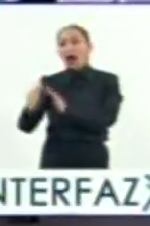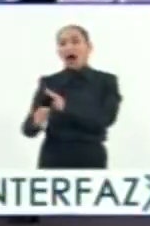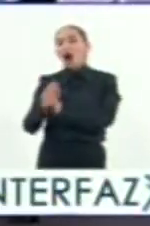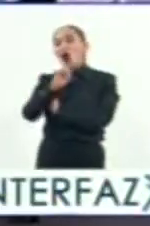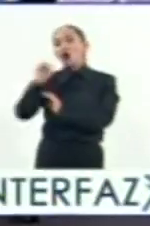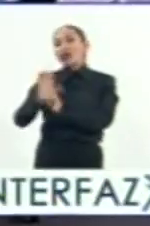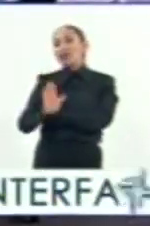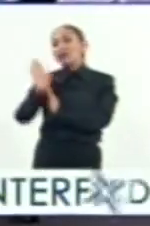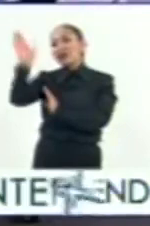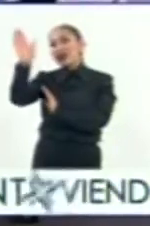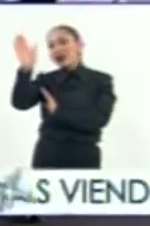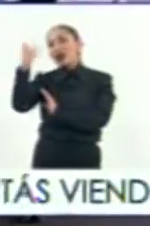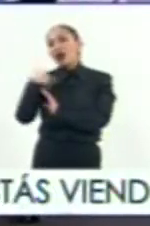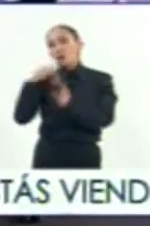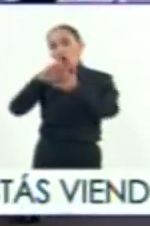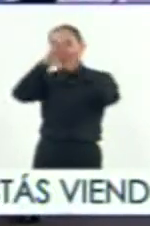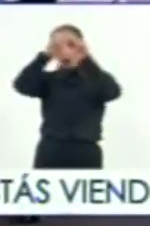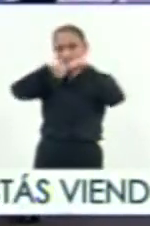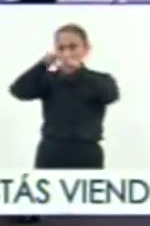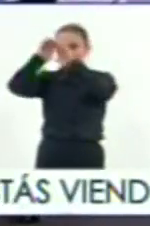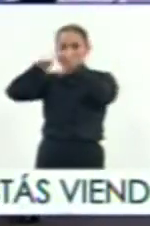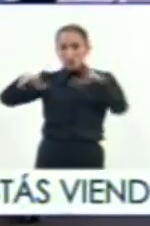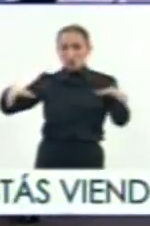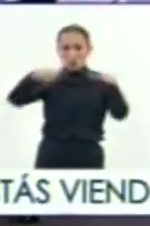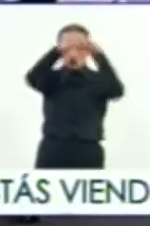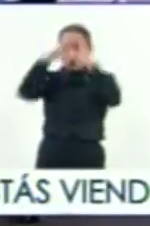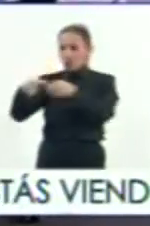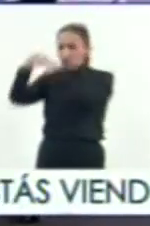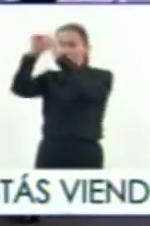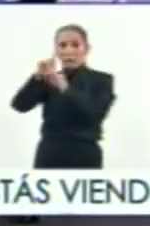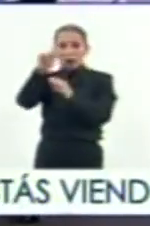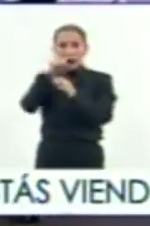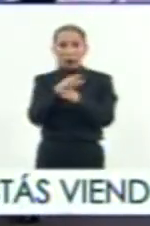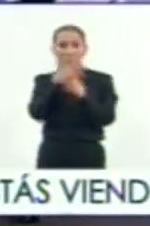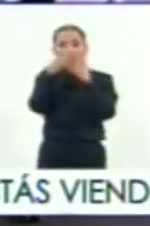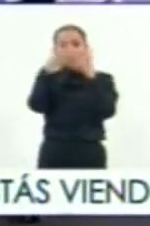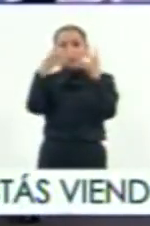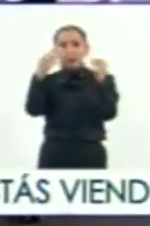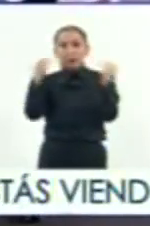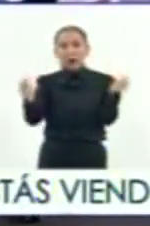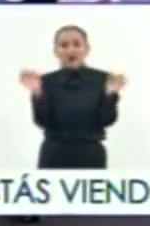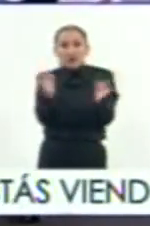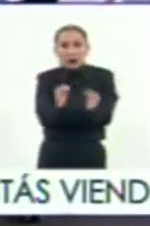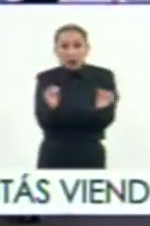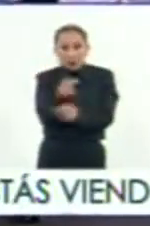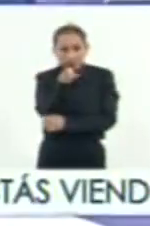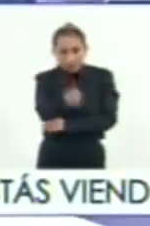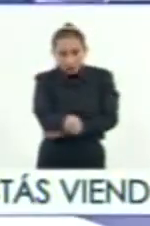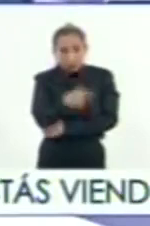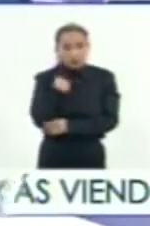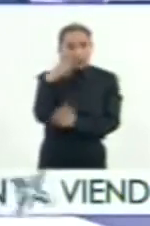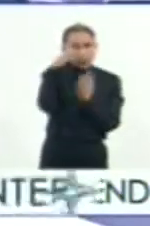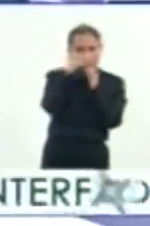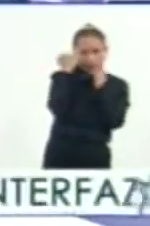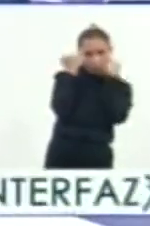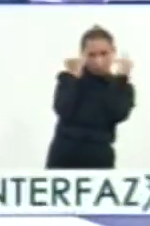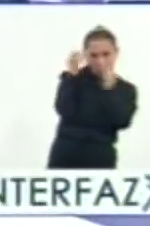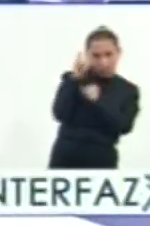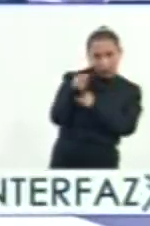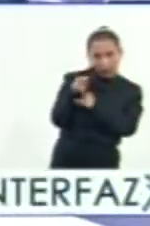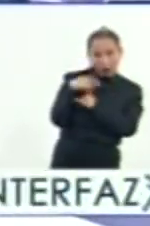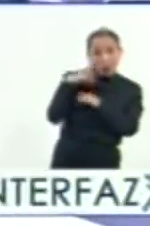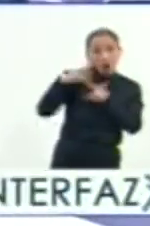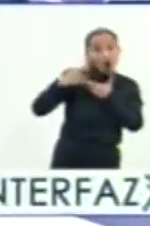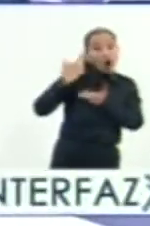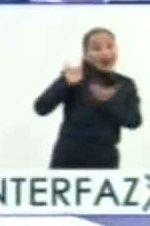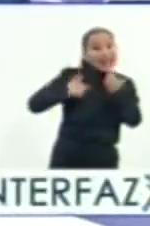oriente y va a pasar entre los volcanes donde pierda a sus servidores por el frío. Cortés, de alguna forma, en presagios, va a ser el